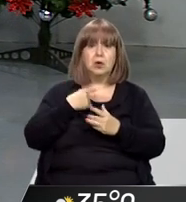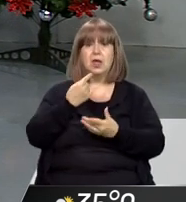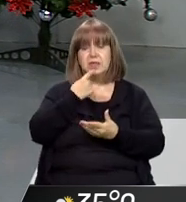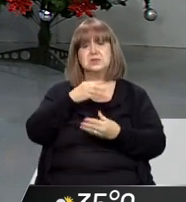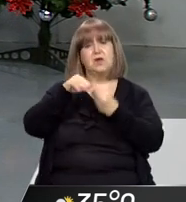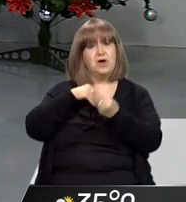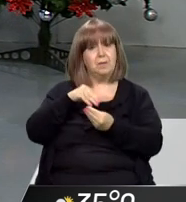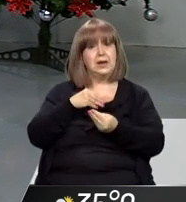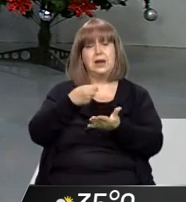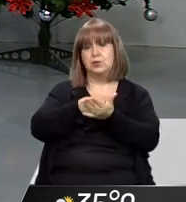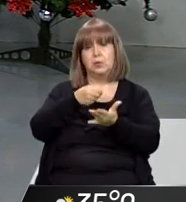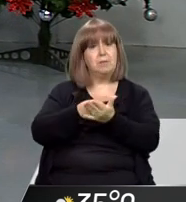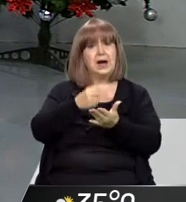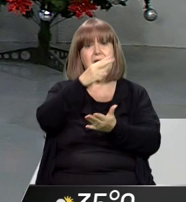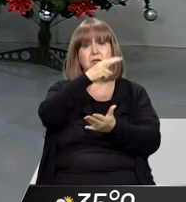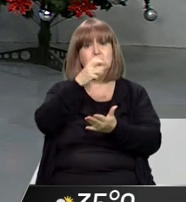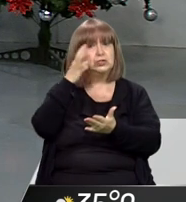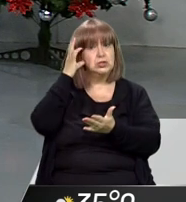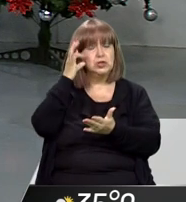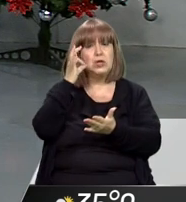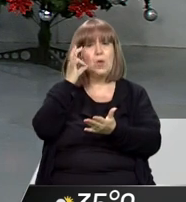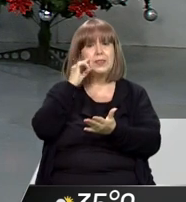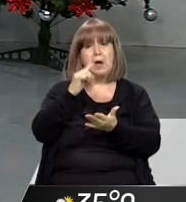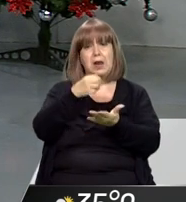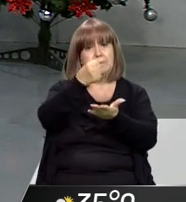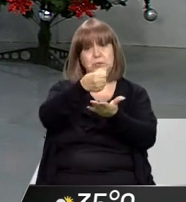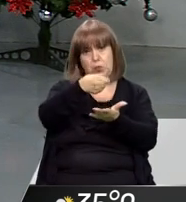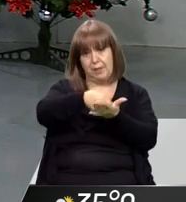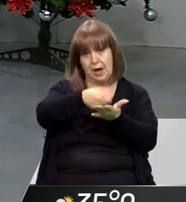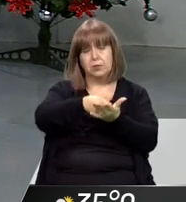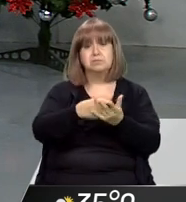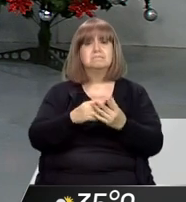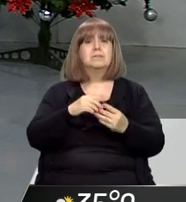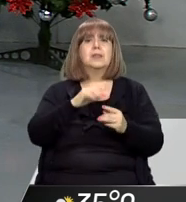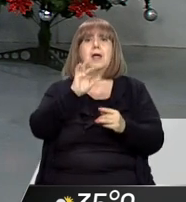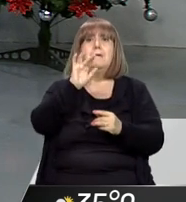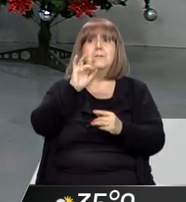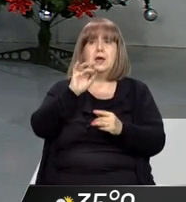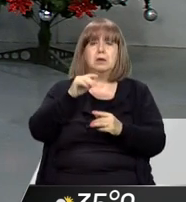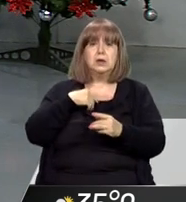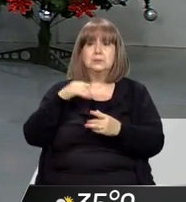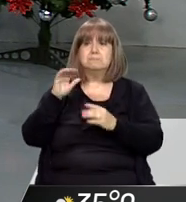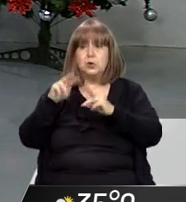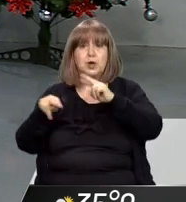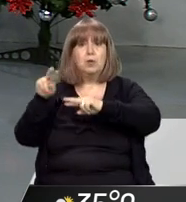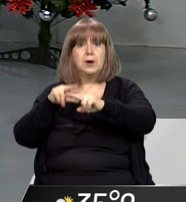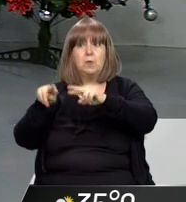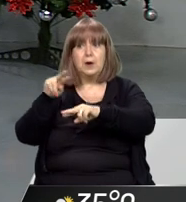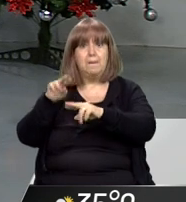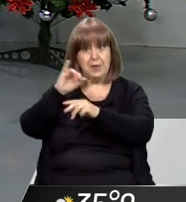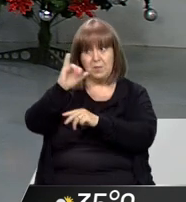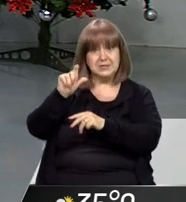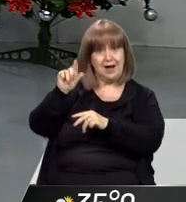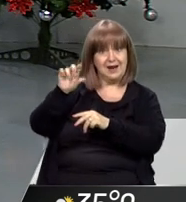recompensa. El día viernes, vísperas de Navidad, se encuentra el cuerpo sin vida ahorcado de Salazar. Y